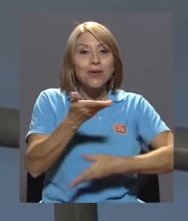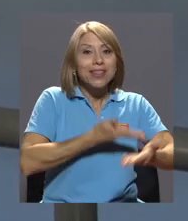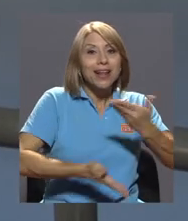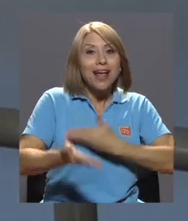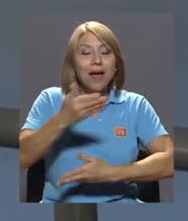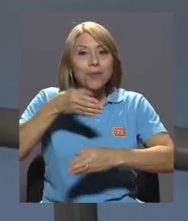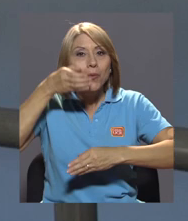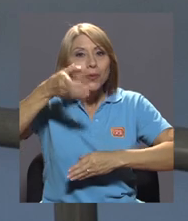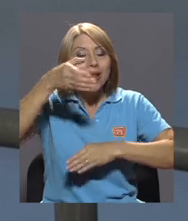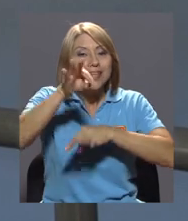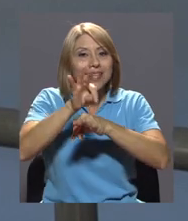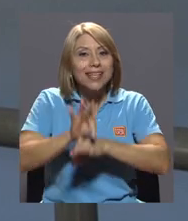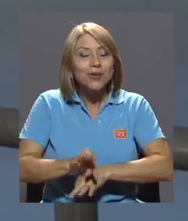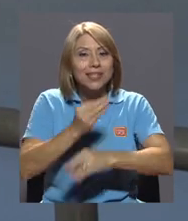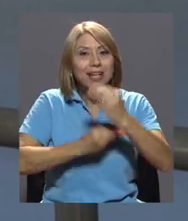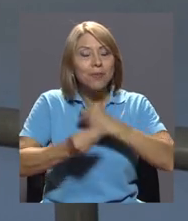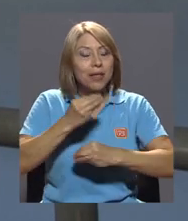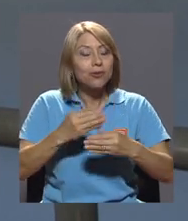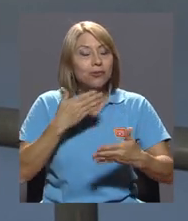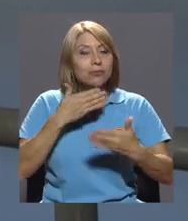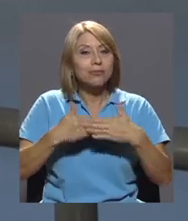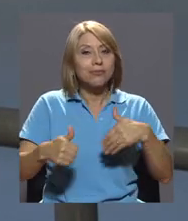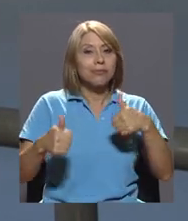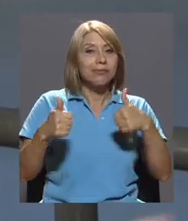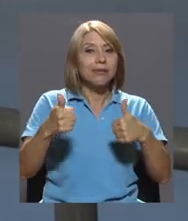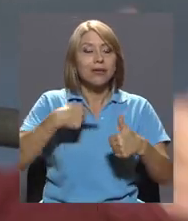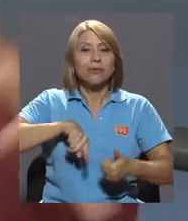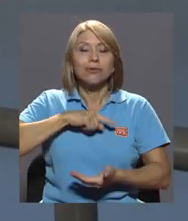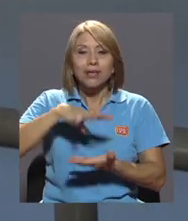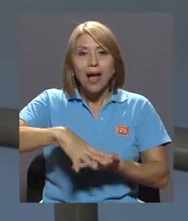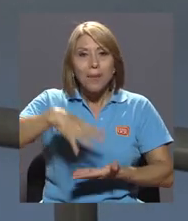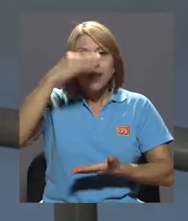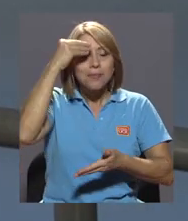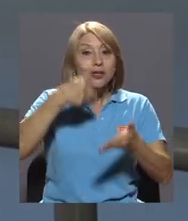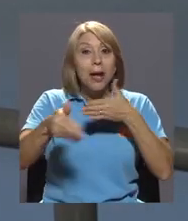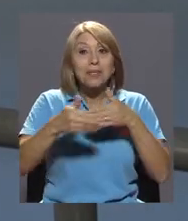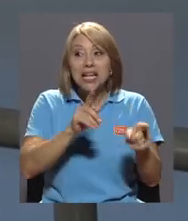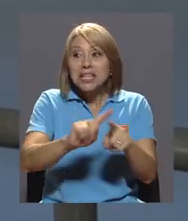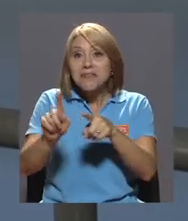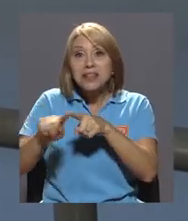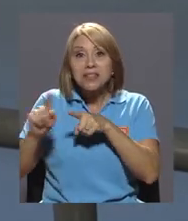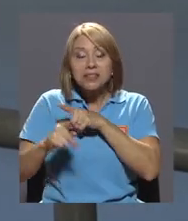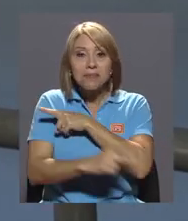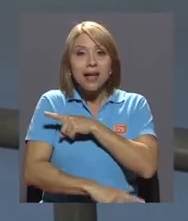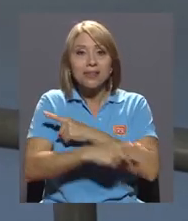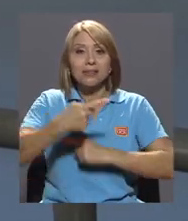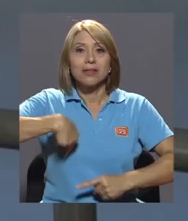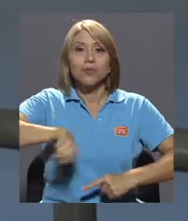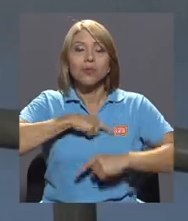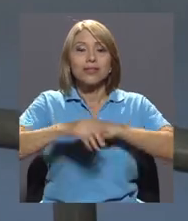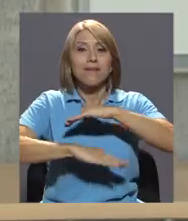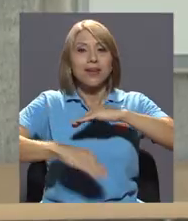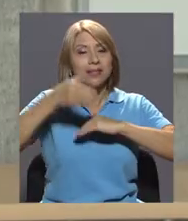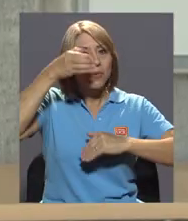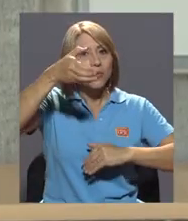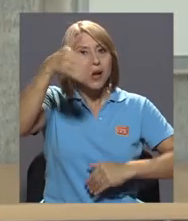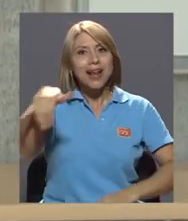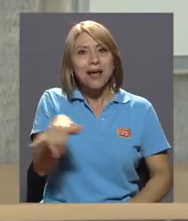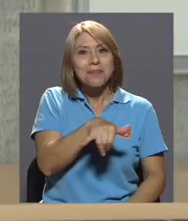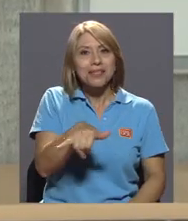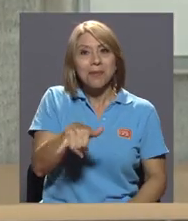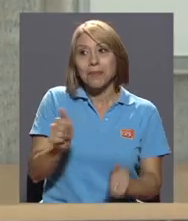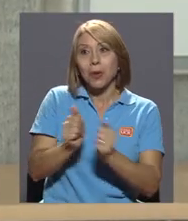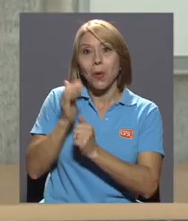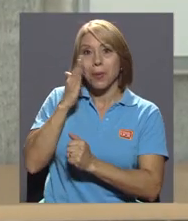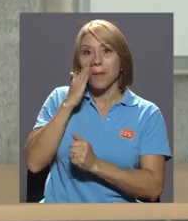tradiciones y alimentos también muy enriquecedor y donde aprendimos que a pesar de que somos de países distintos, nuestra base cultural es la misma. Con mi